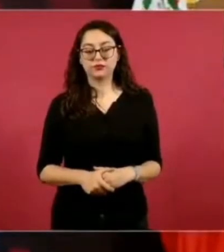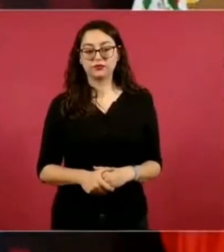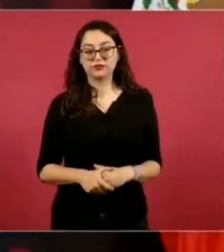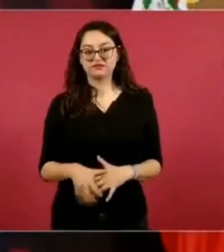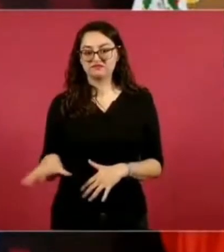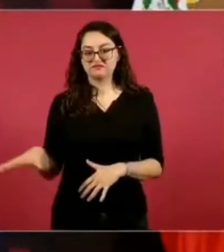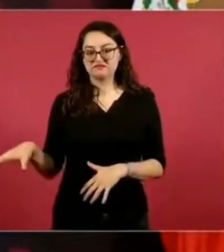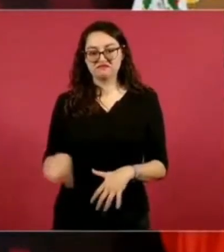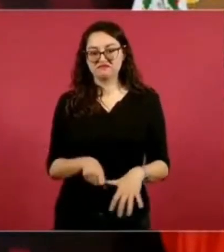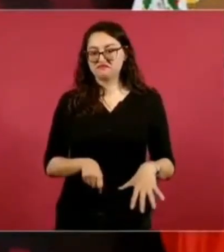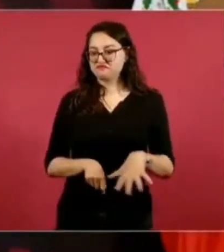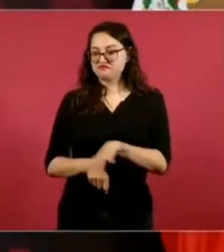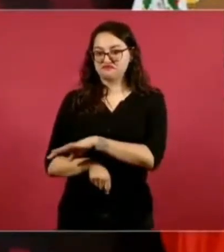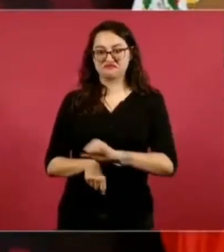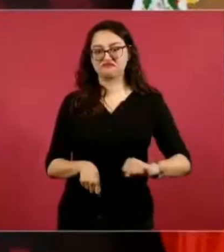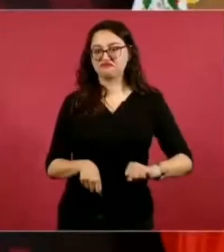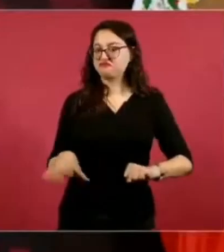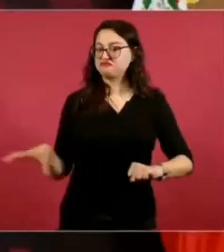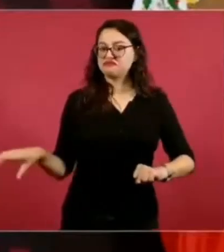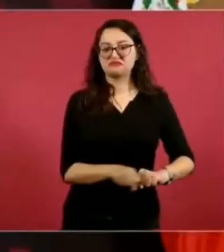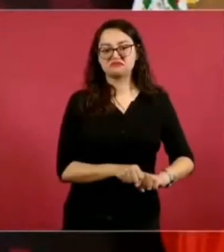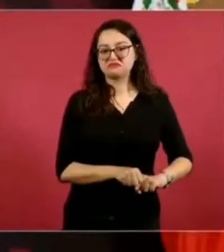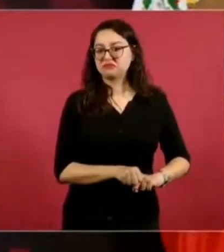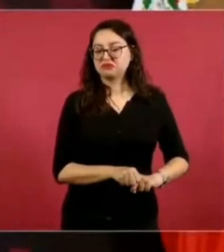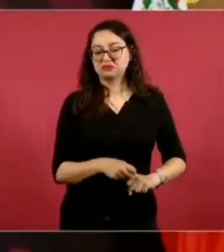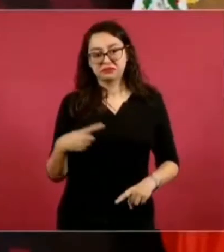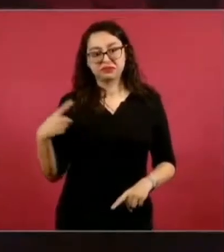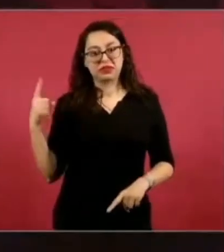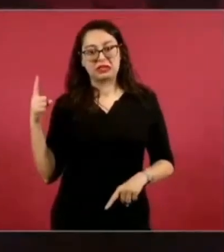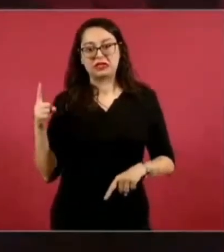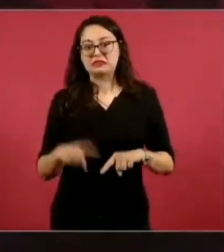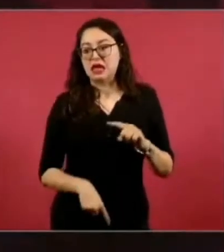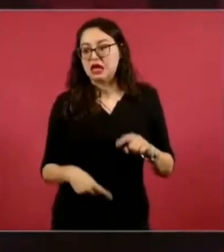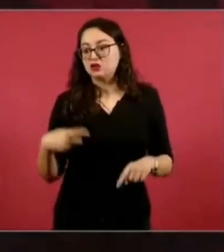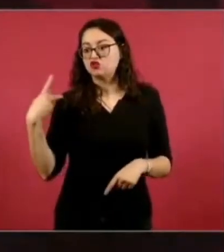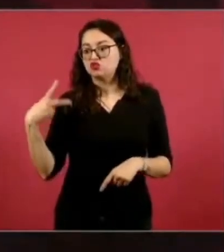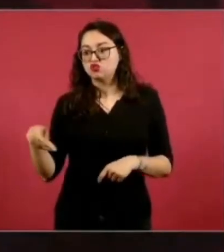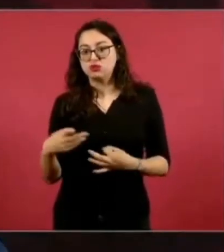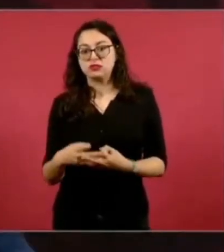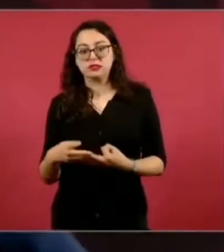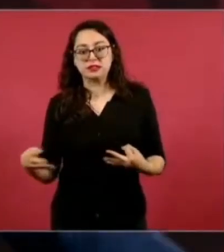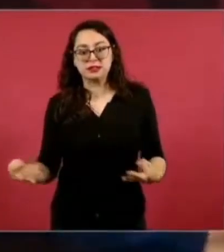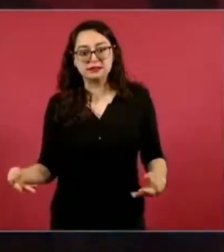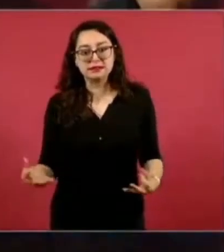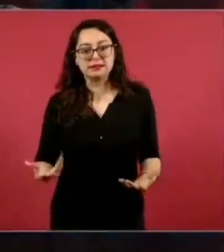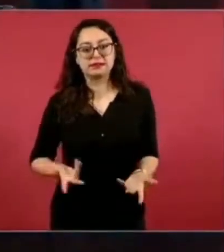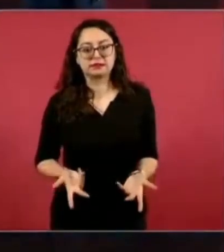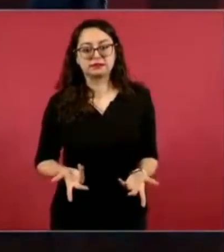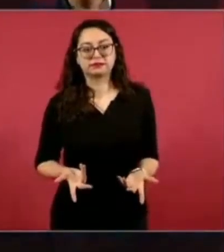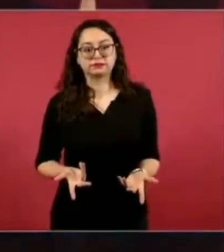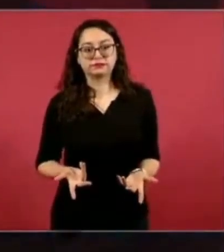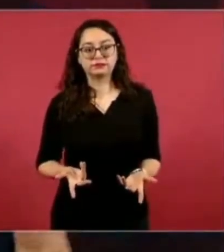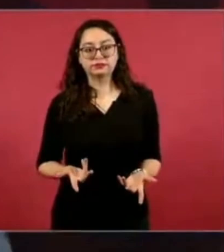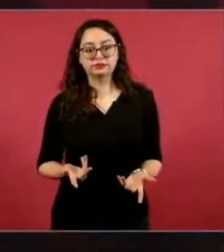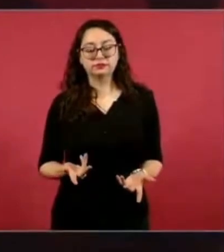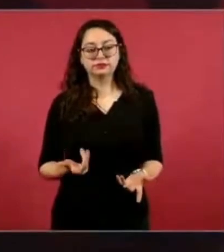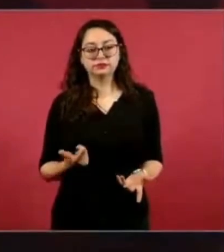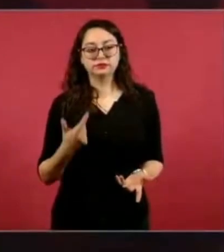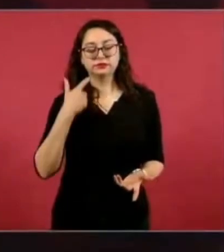como antes de la Revolución y se convirtieron en latifundio,